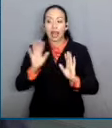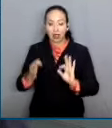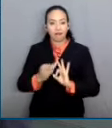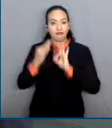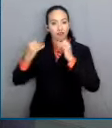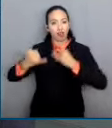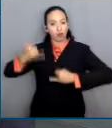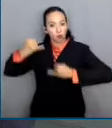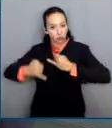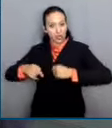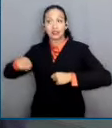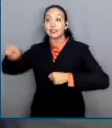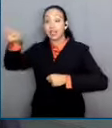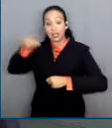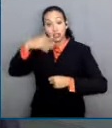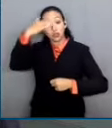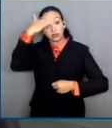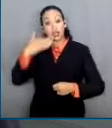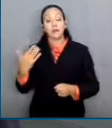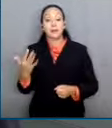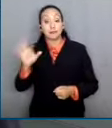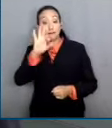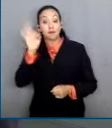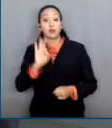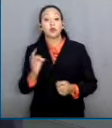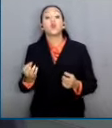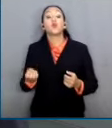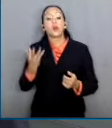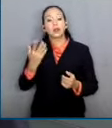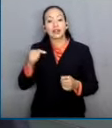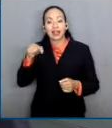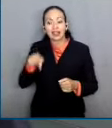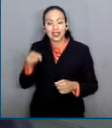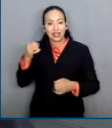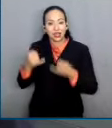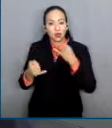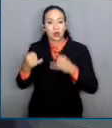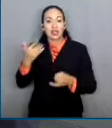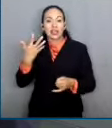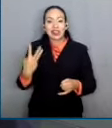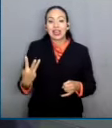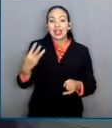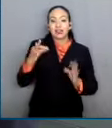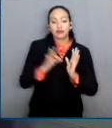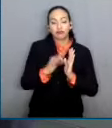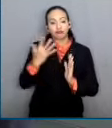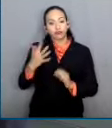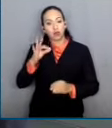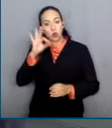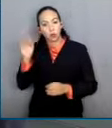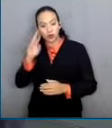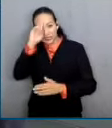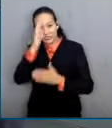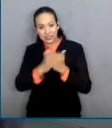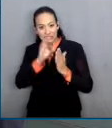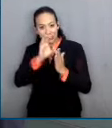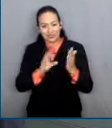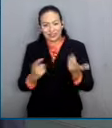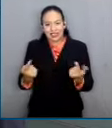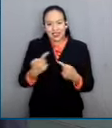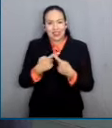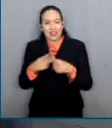porcientos de procedimientos están bajo un juez? El 3.5% de los delitos no tiene nada que ver con la inseguridad